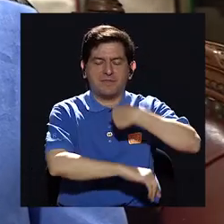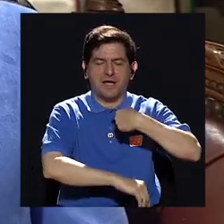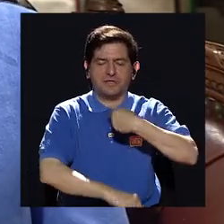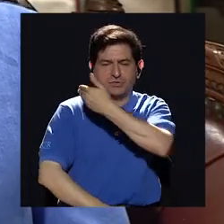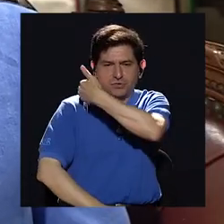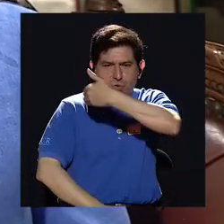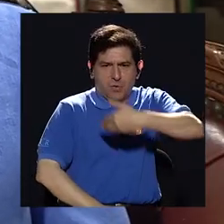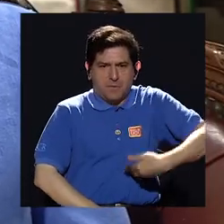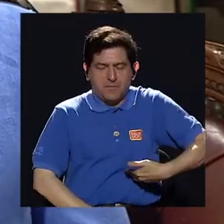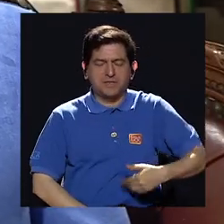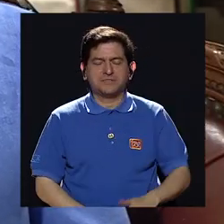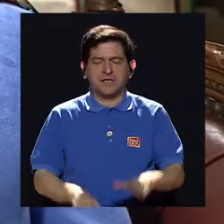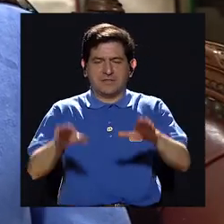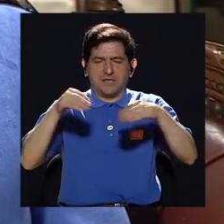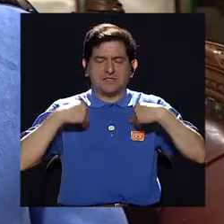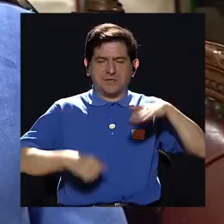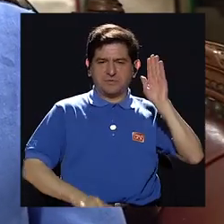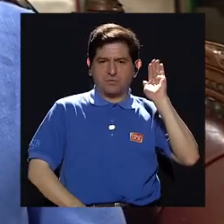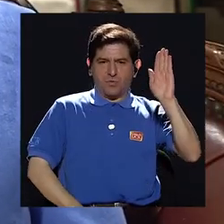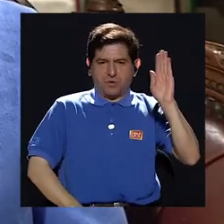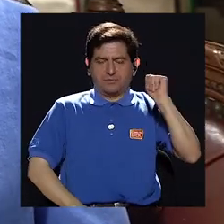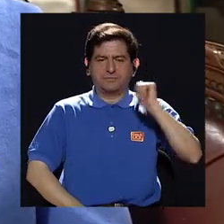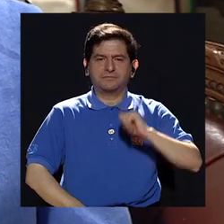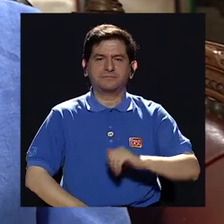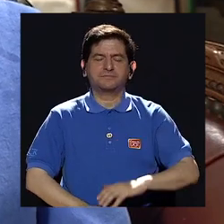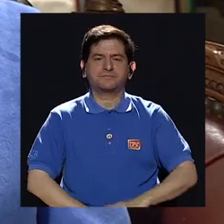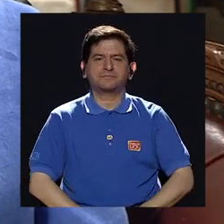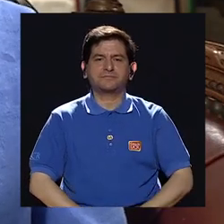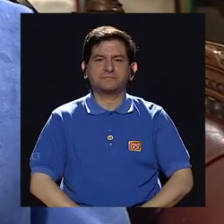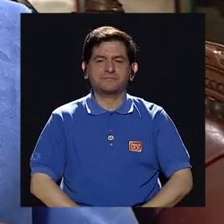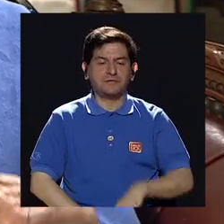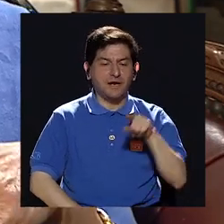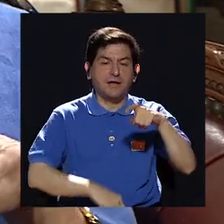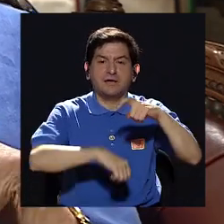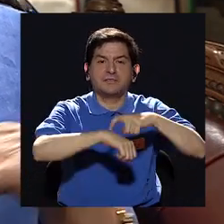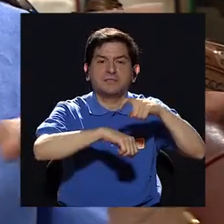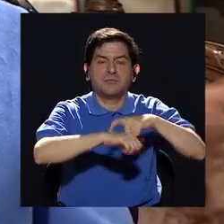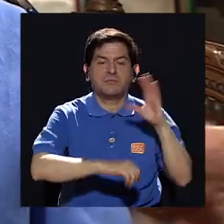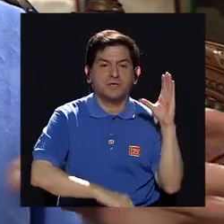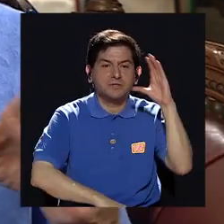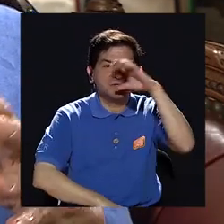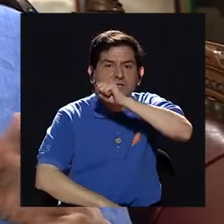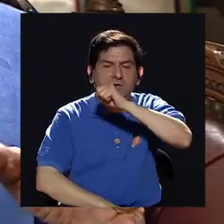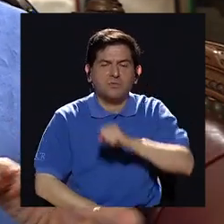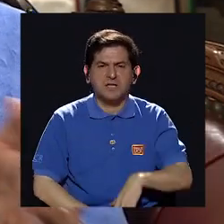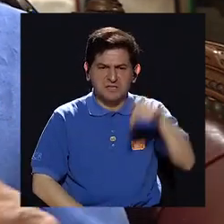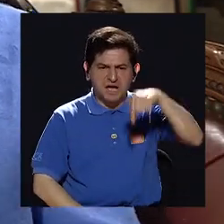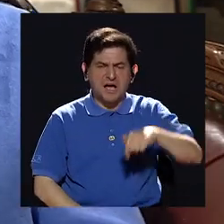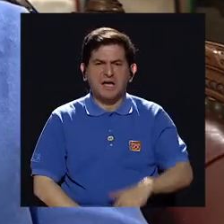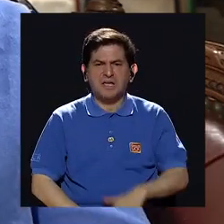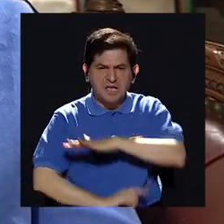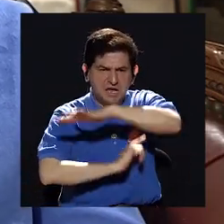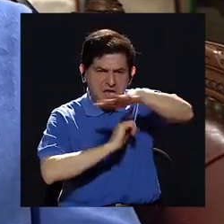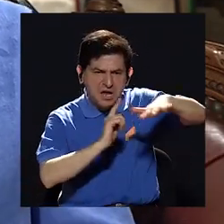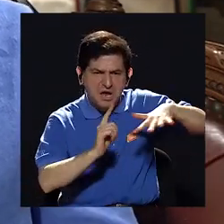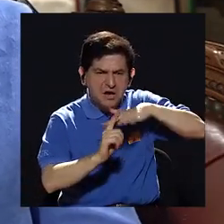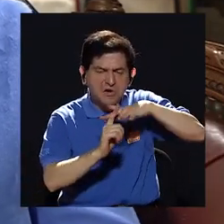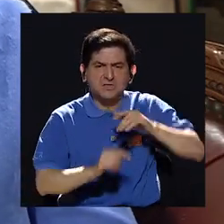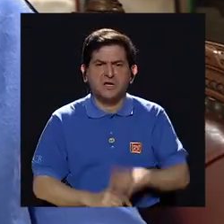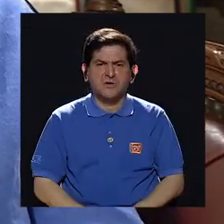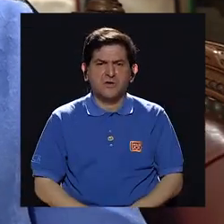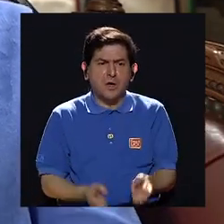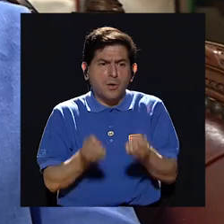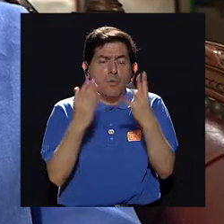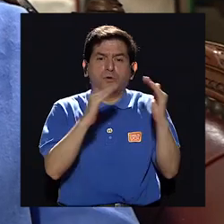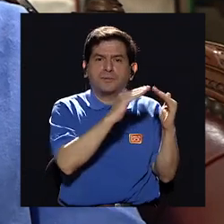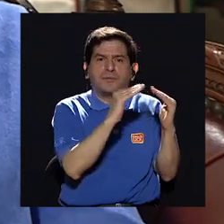tomo posesión de mi juramento como presidente y que cuando descubro aquí alrededor de Romo Ser estamos